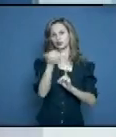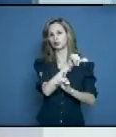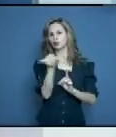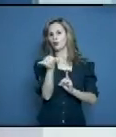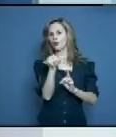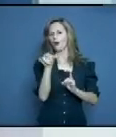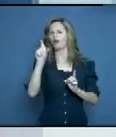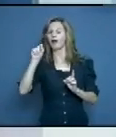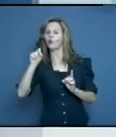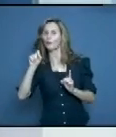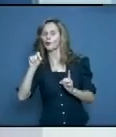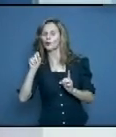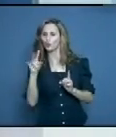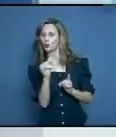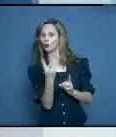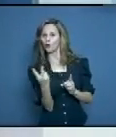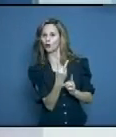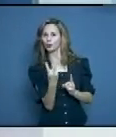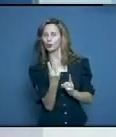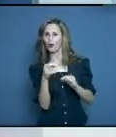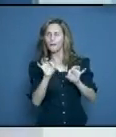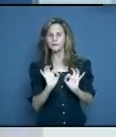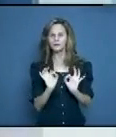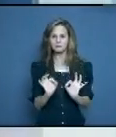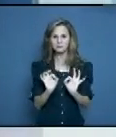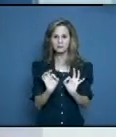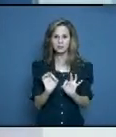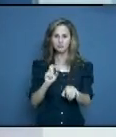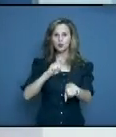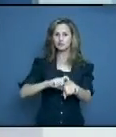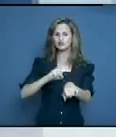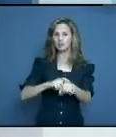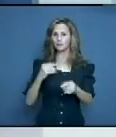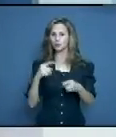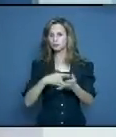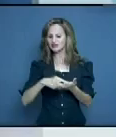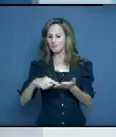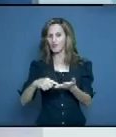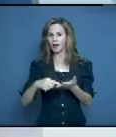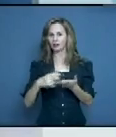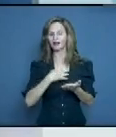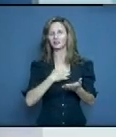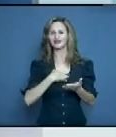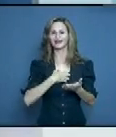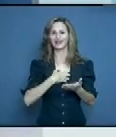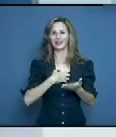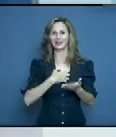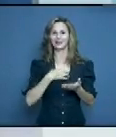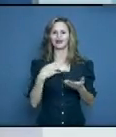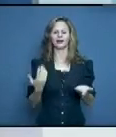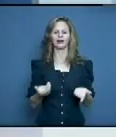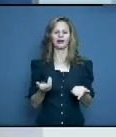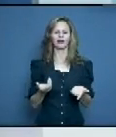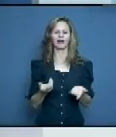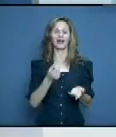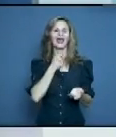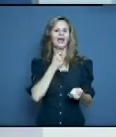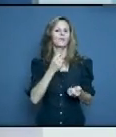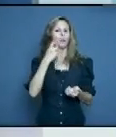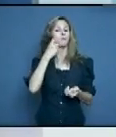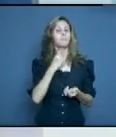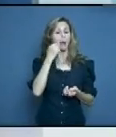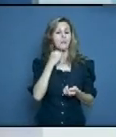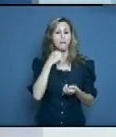son de estos territorios que han estado punteando toda esta semana con casos, pero Buenaventura como tal el casco